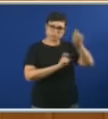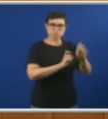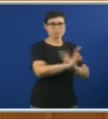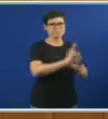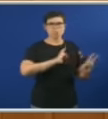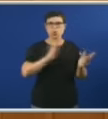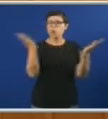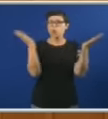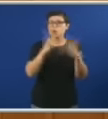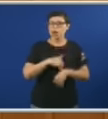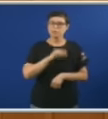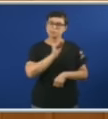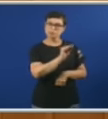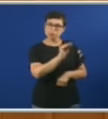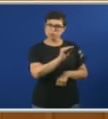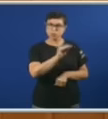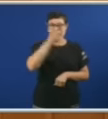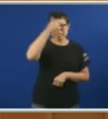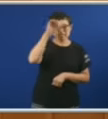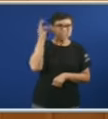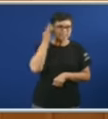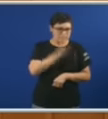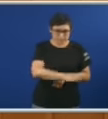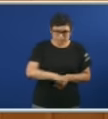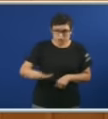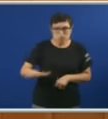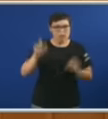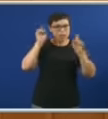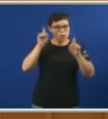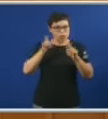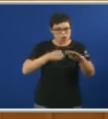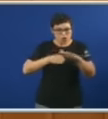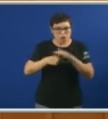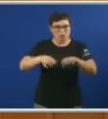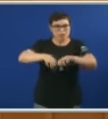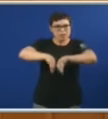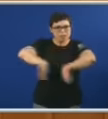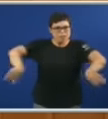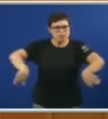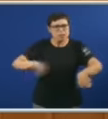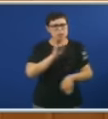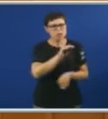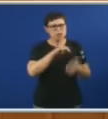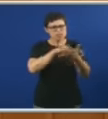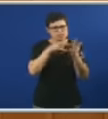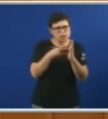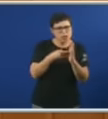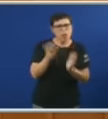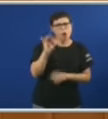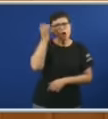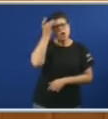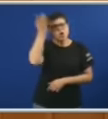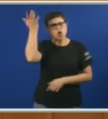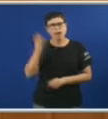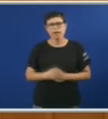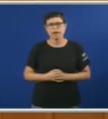contestou Segregar nenos E nenas Na educación Que unha cuestión Técnica Ou ideolóxica E